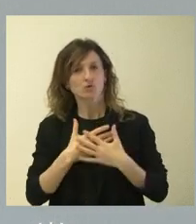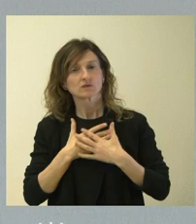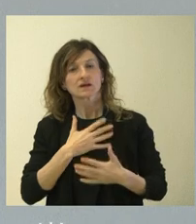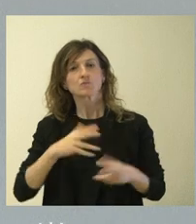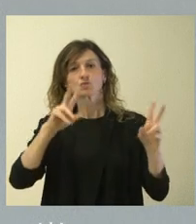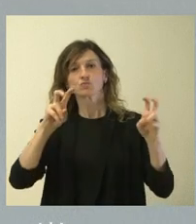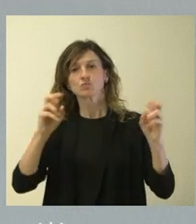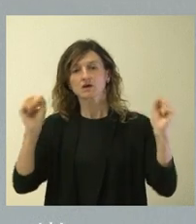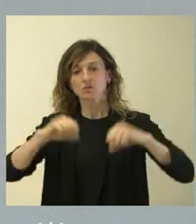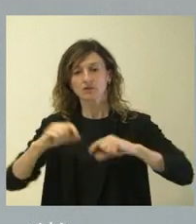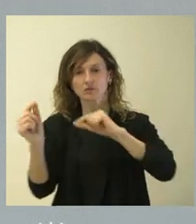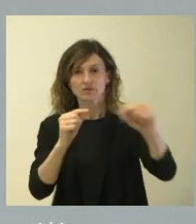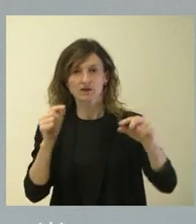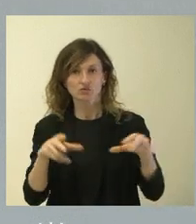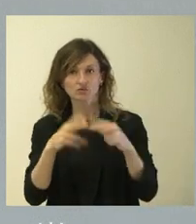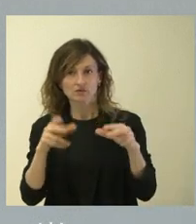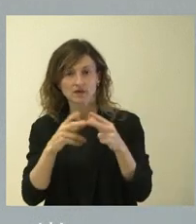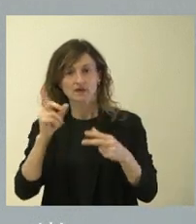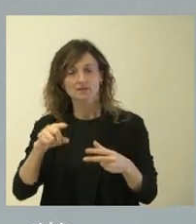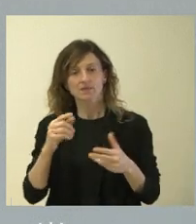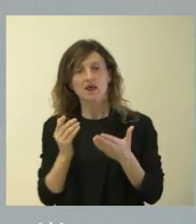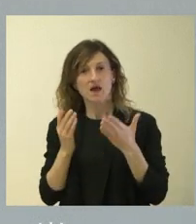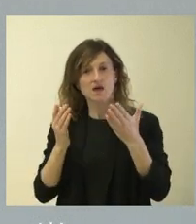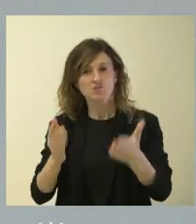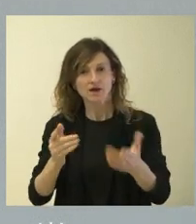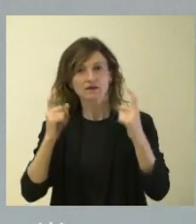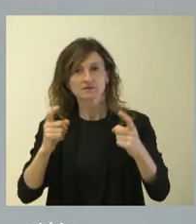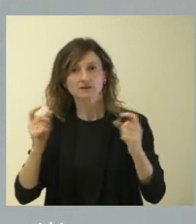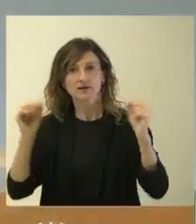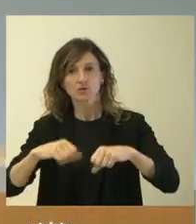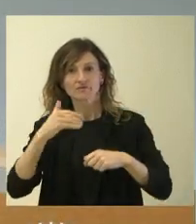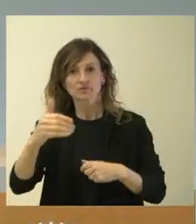nuevos acuerdos del diálogo social y de manifestar la mano tendida para alcanzarlos en el futuro.